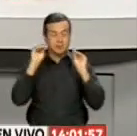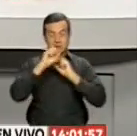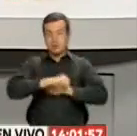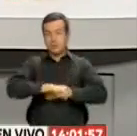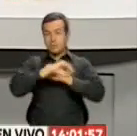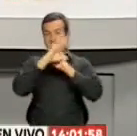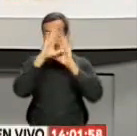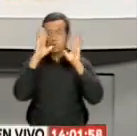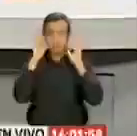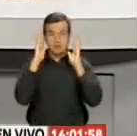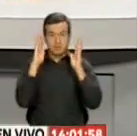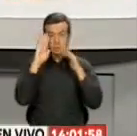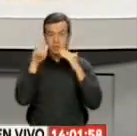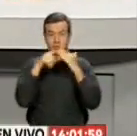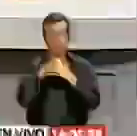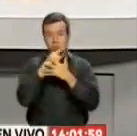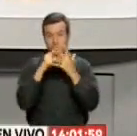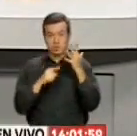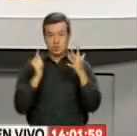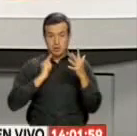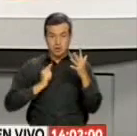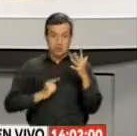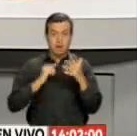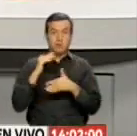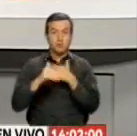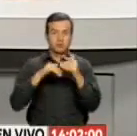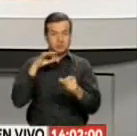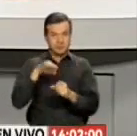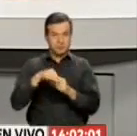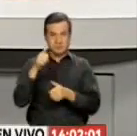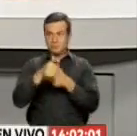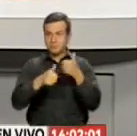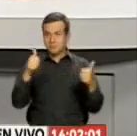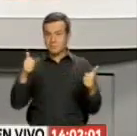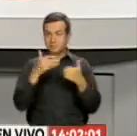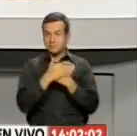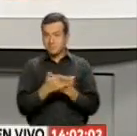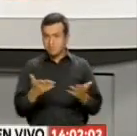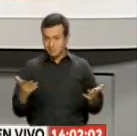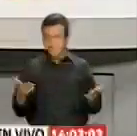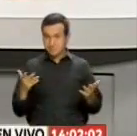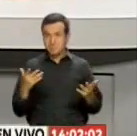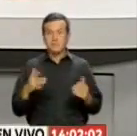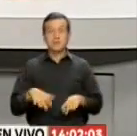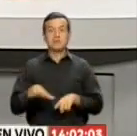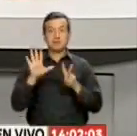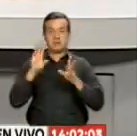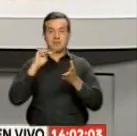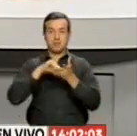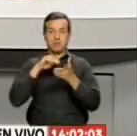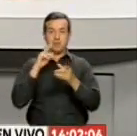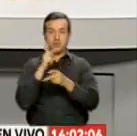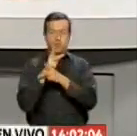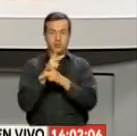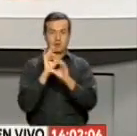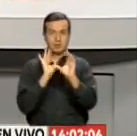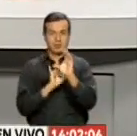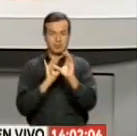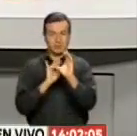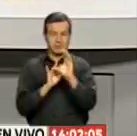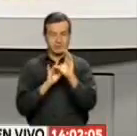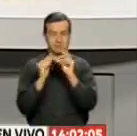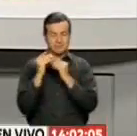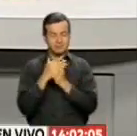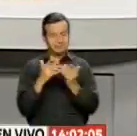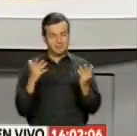muy temprano Estaremos con todos Los pormenores Del proceso electoral De autoridades seccionales Y también Los siete miembros Del consejo de participación Ciudadana